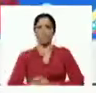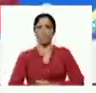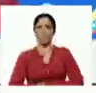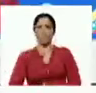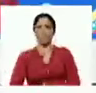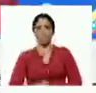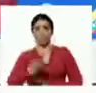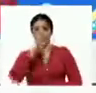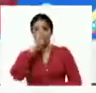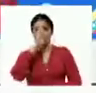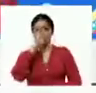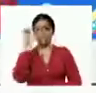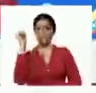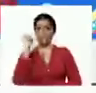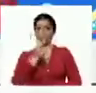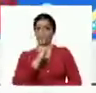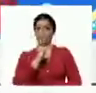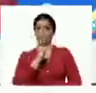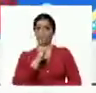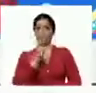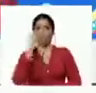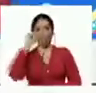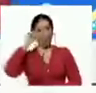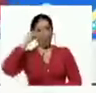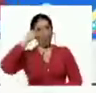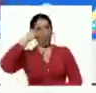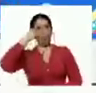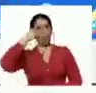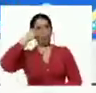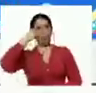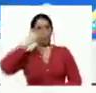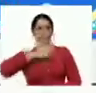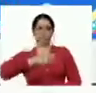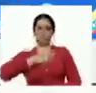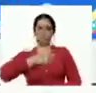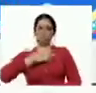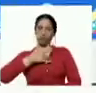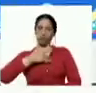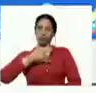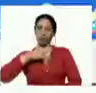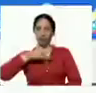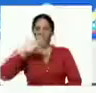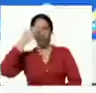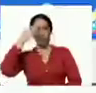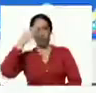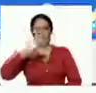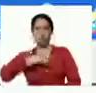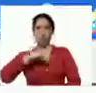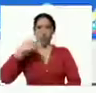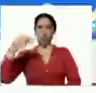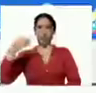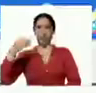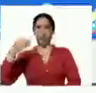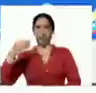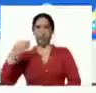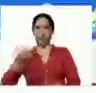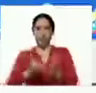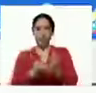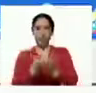es Varina Varina le trae recuerdos a uno y sabemos que el espíritu inmortal de Chávez